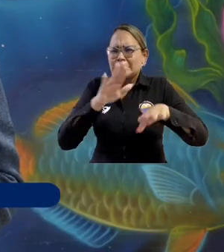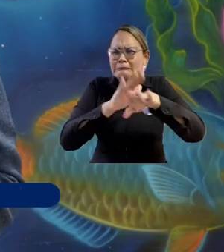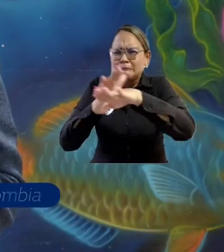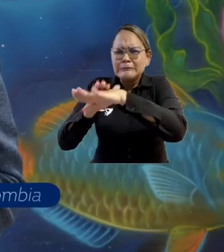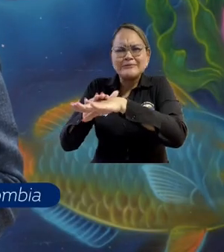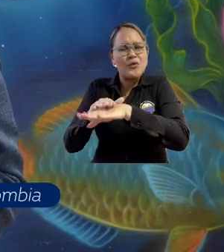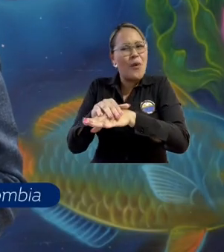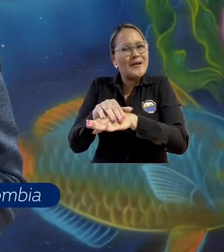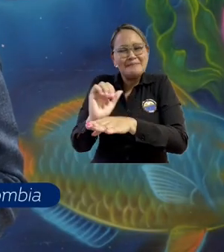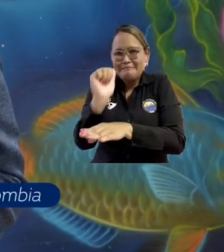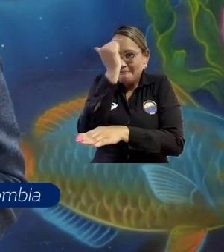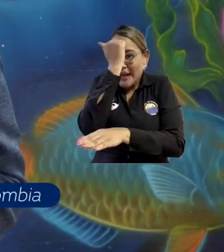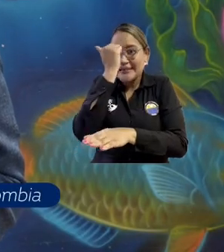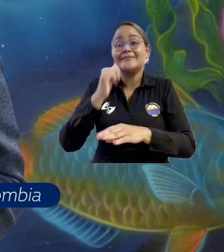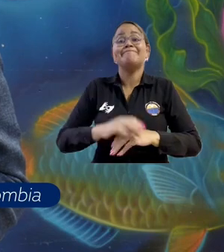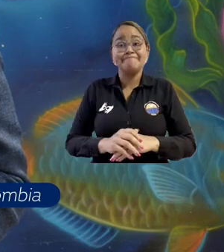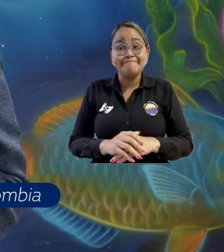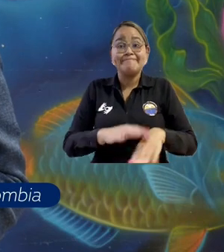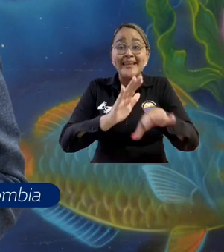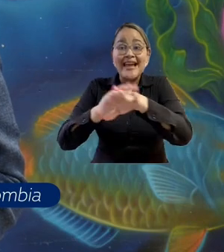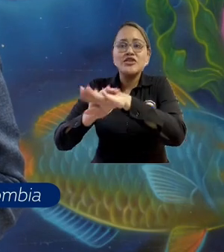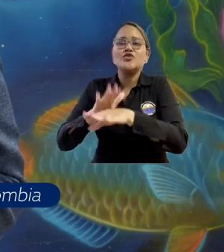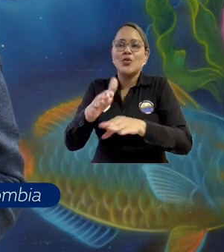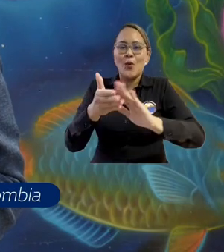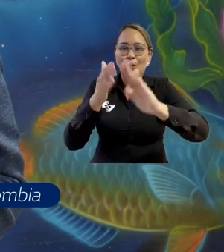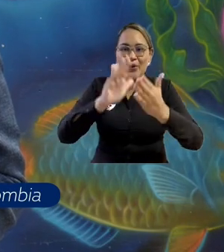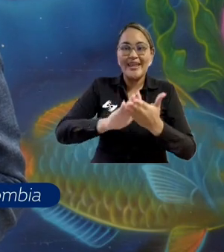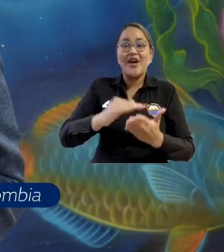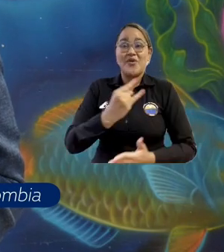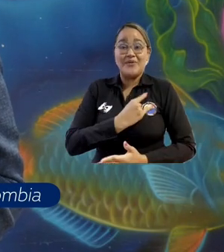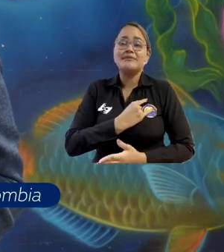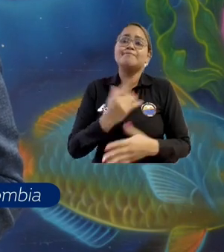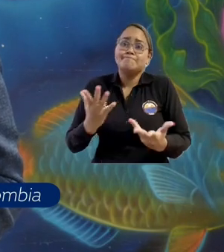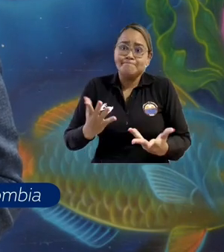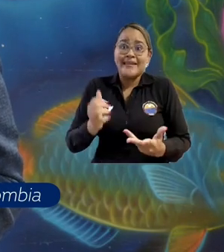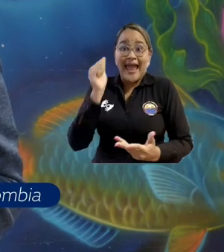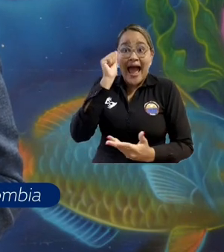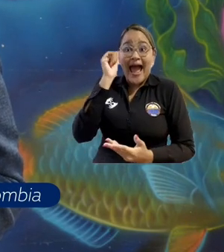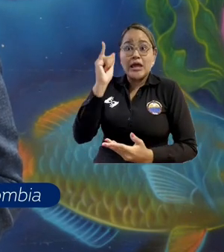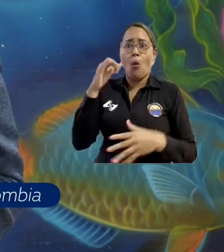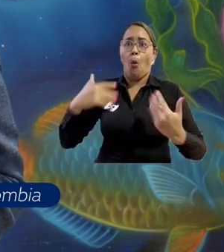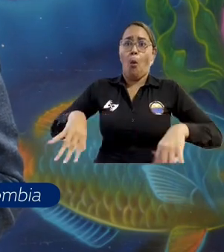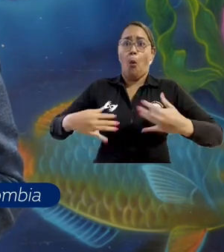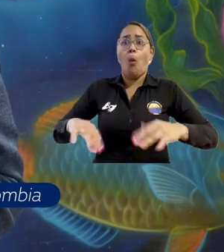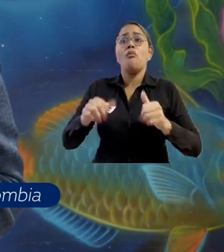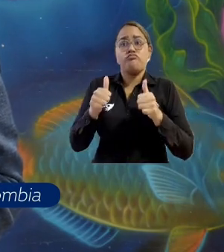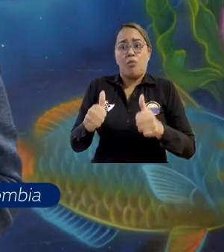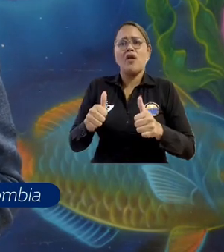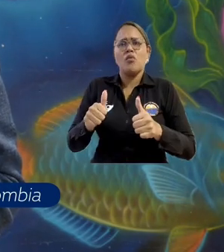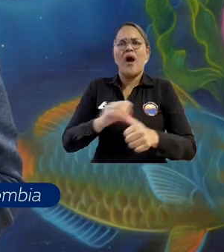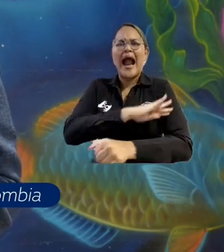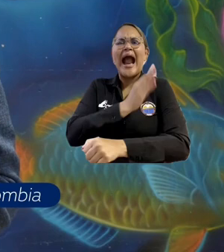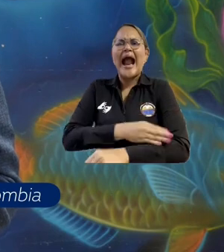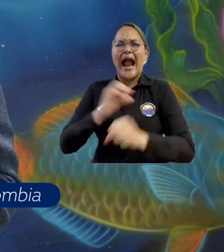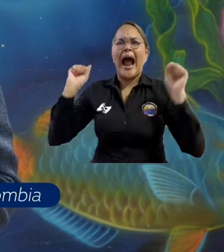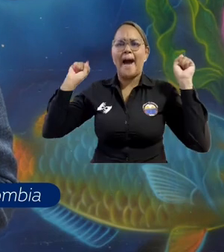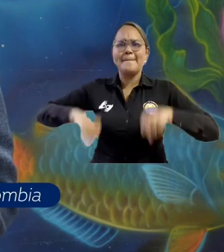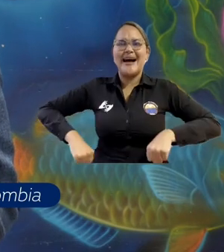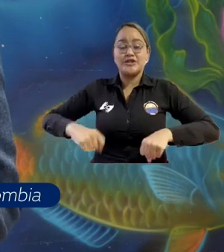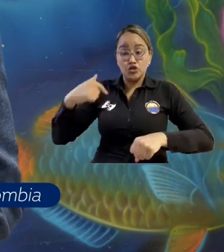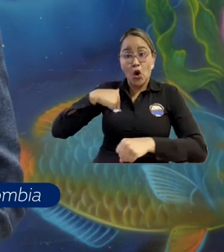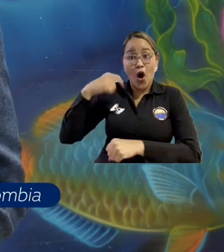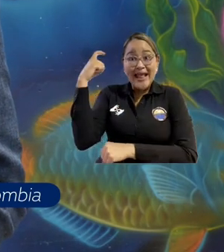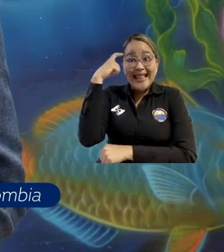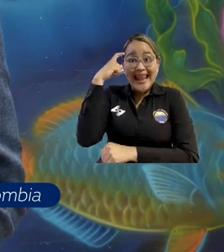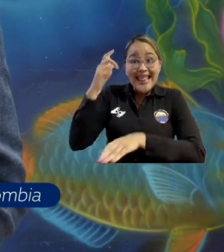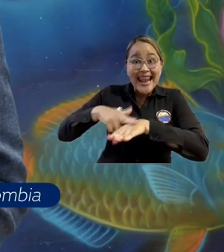claves a la comunidad universitaria. Y es que la inteligencia artificial es una herramienta capaz de potencializar